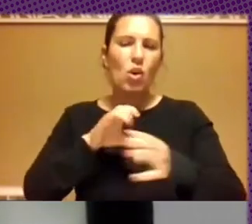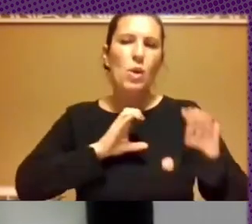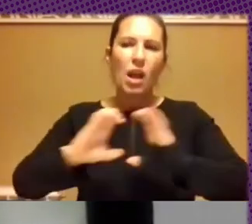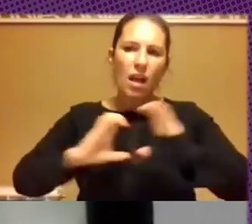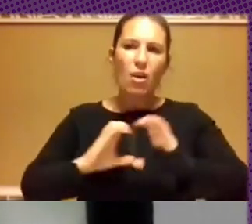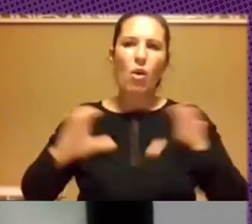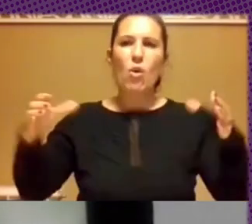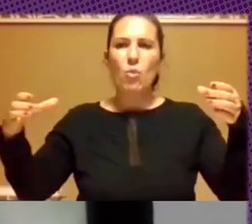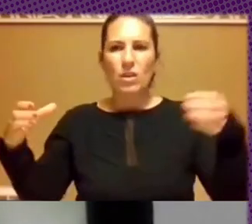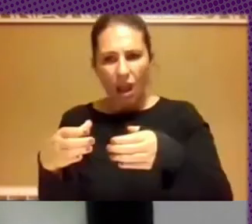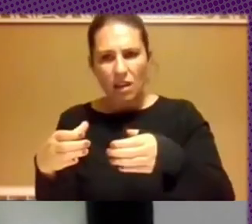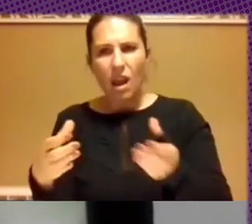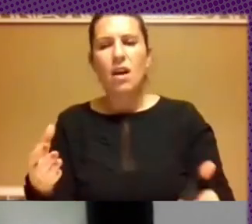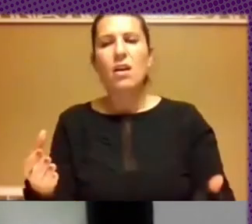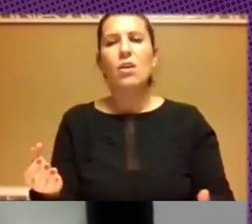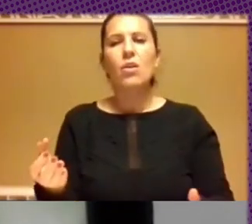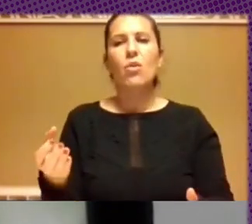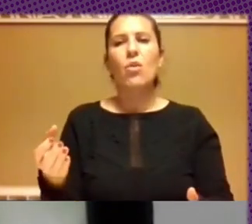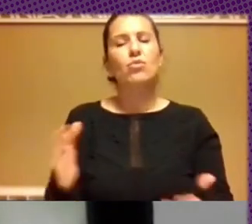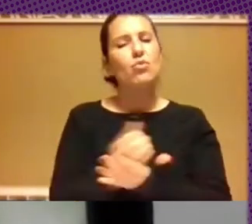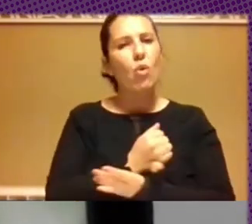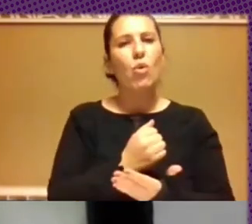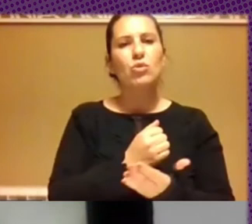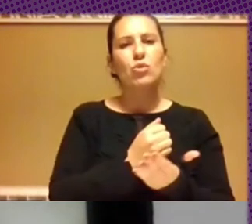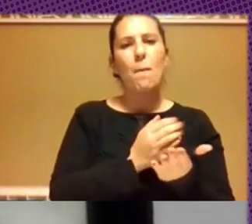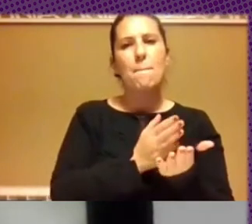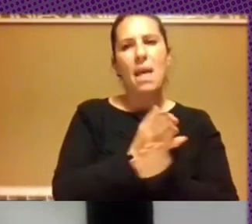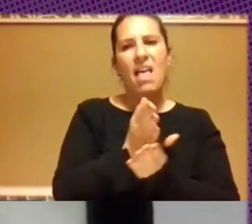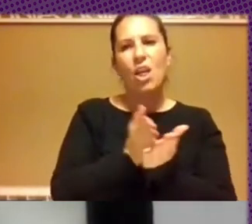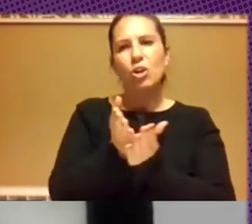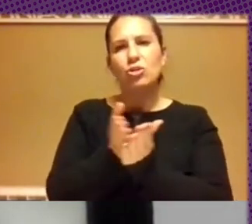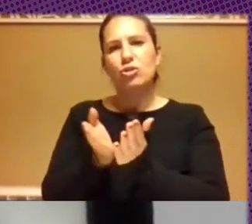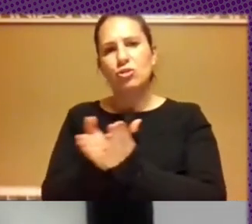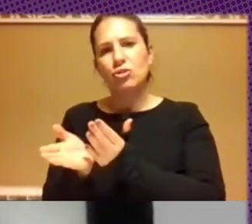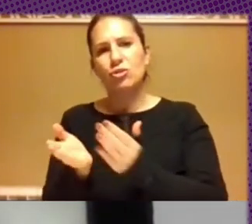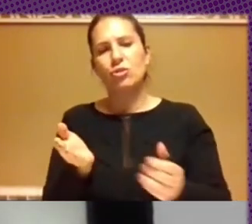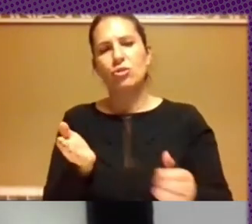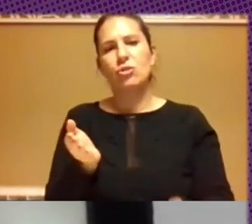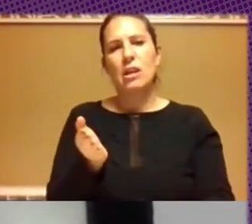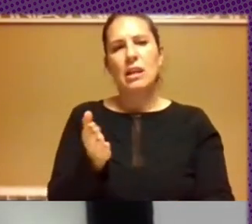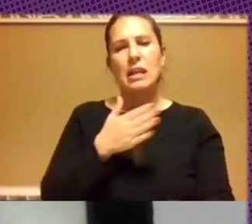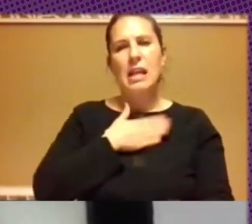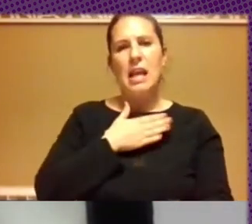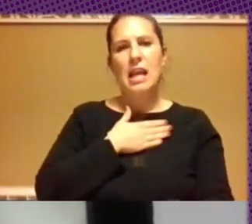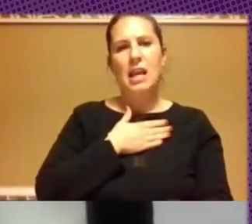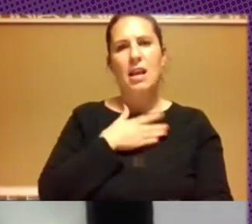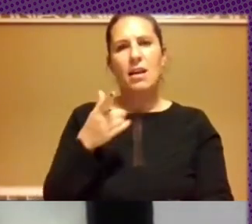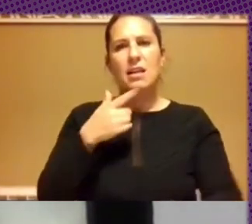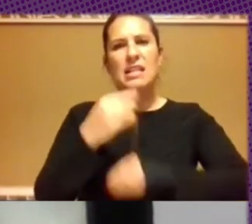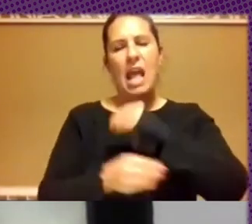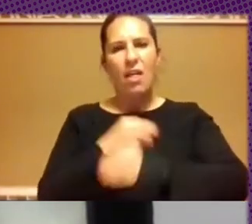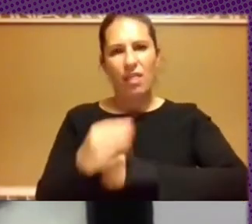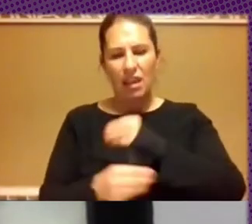comunitaria con todos los medios que van generándose a lo largo y ancho de